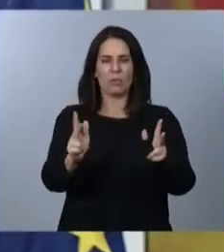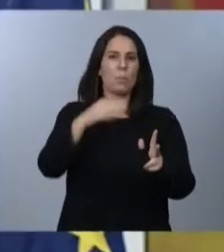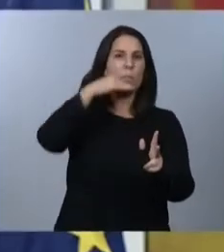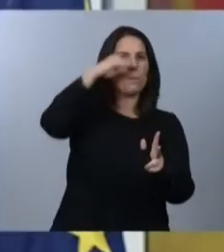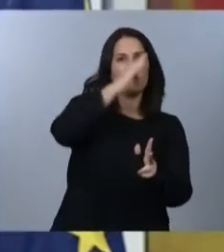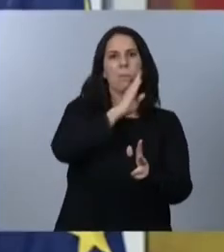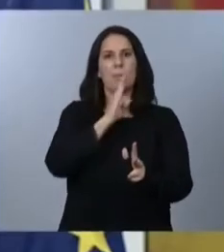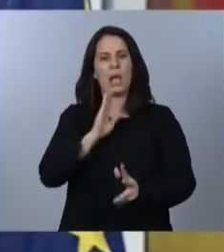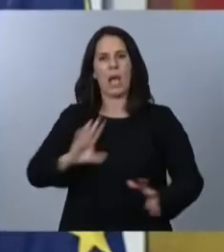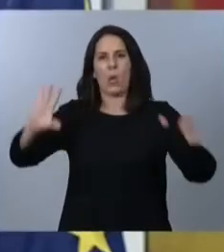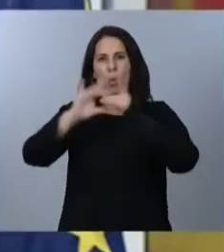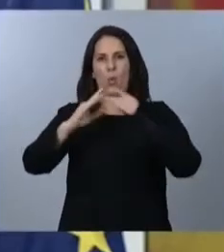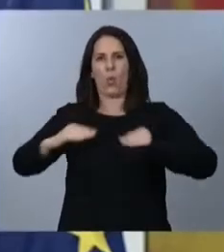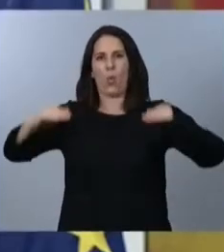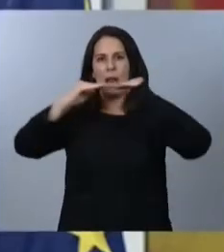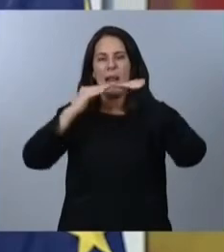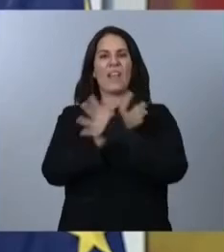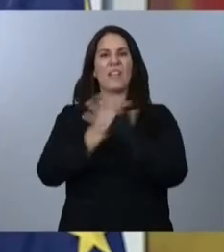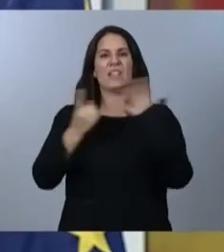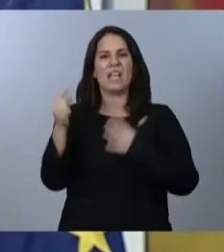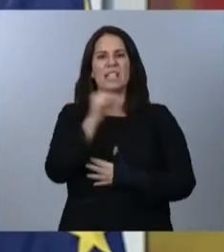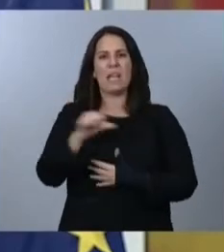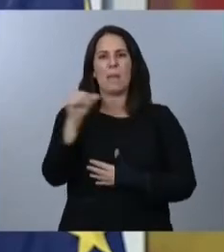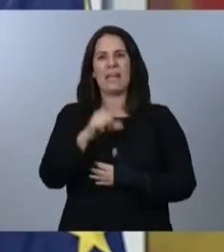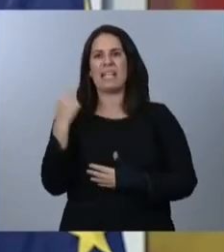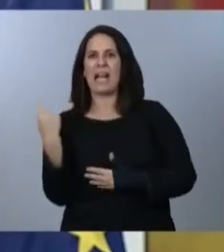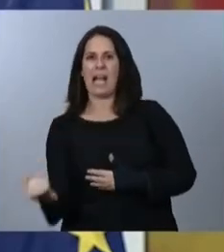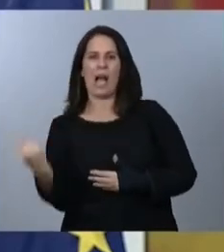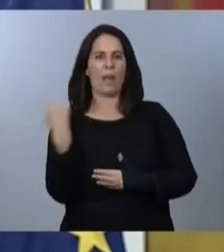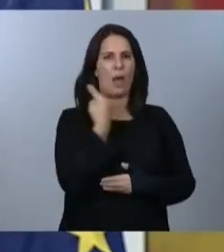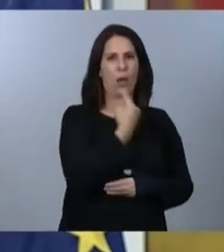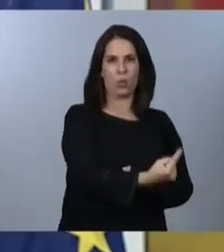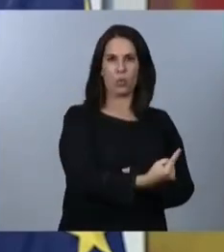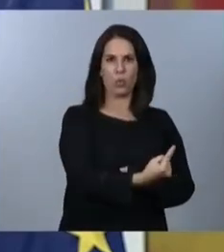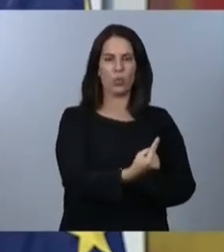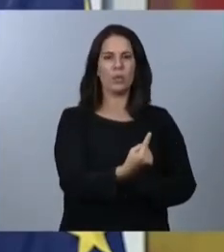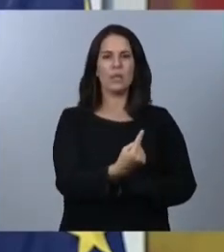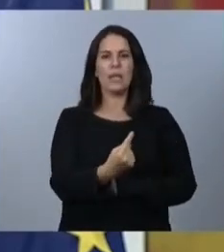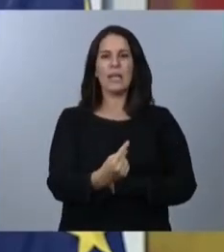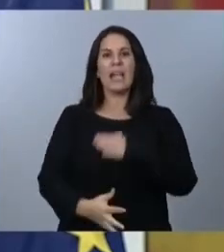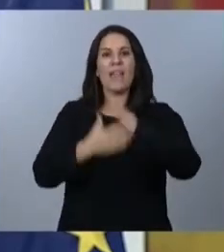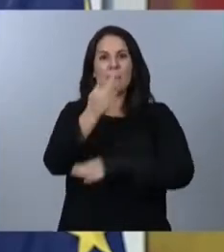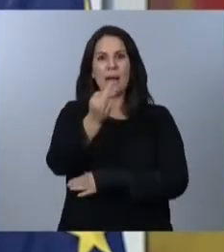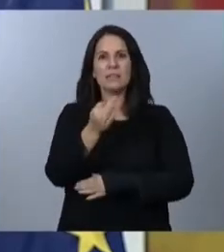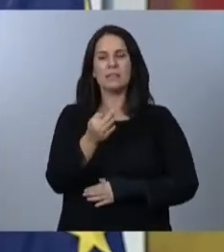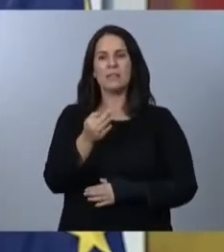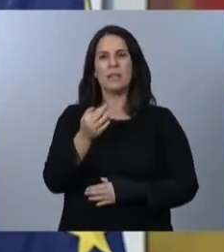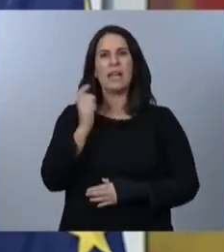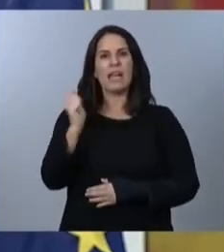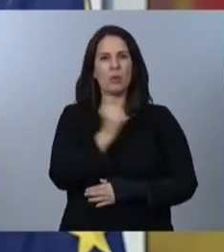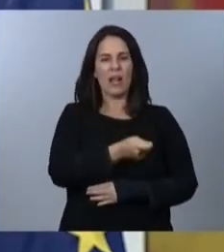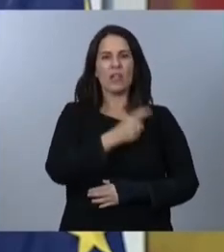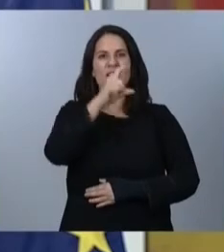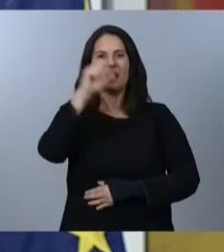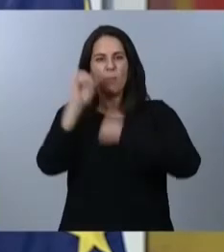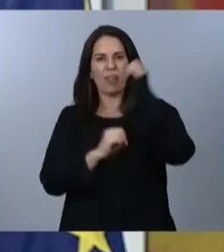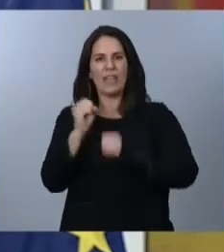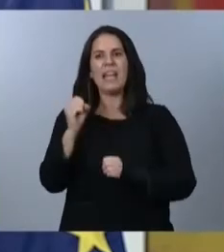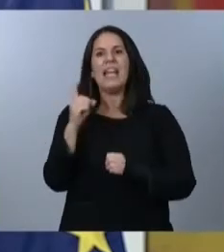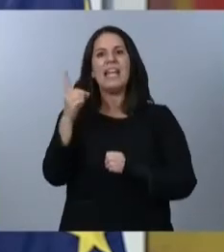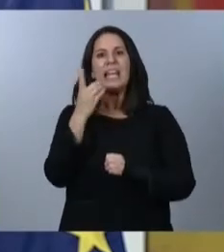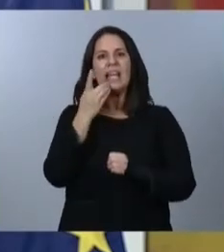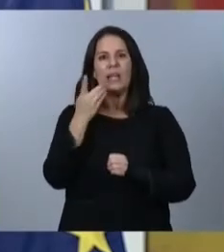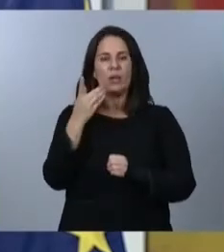16 semanas para cada progenitor... ...y hacerlos, además, intransferibles y remunerados al 100%. Y vamos a emplear también